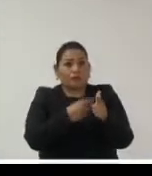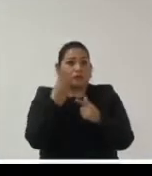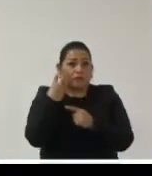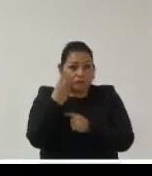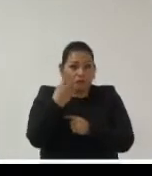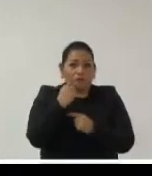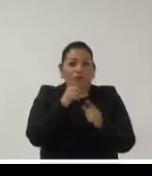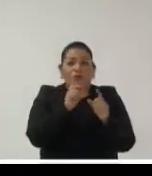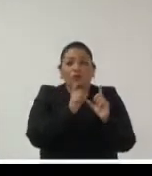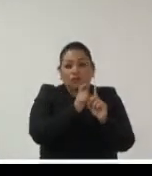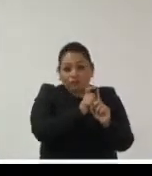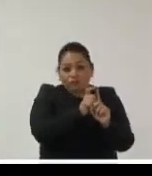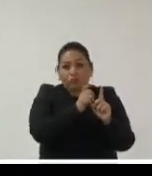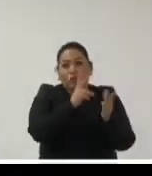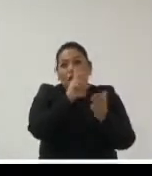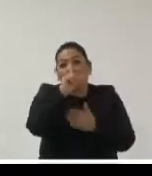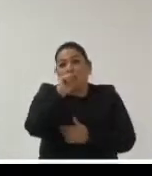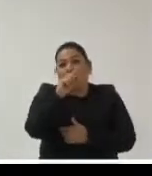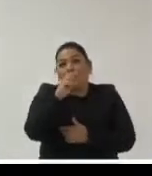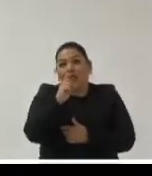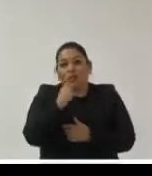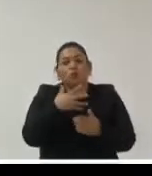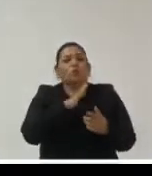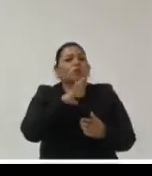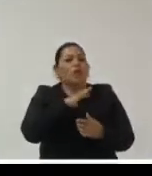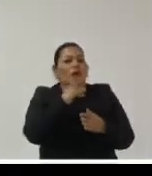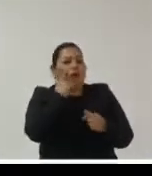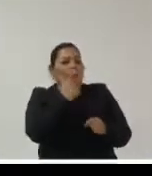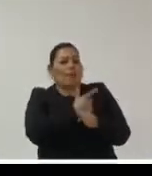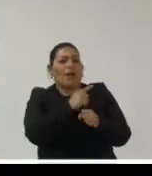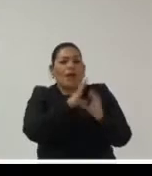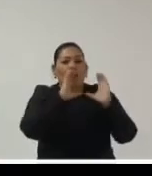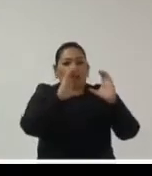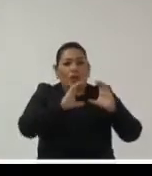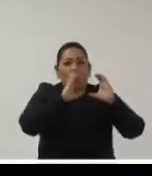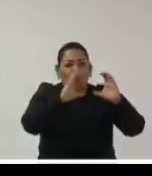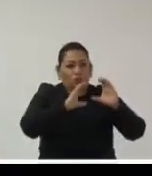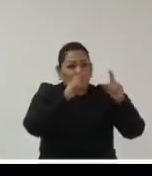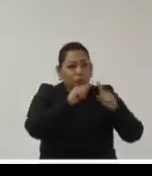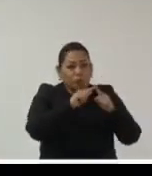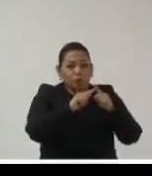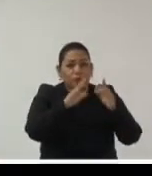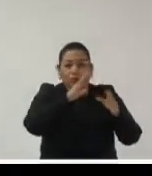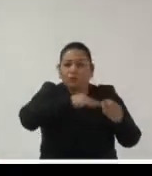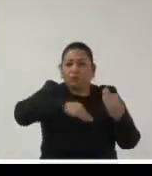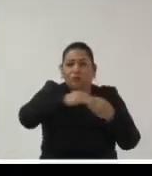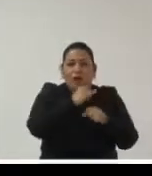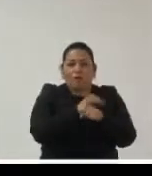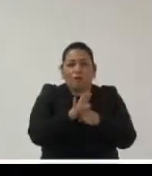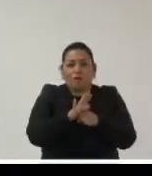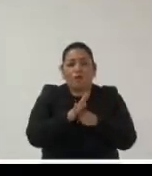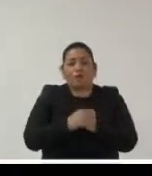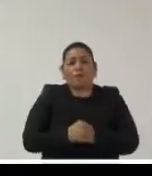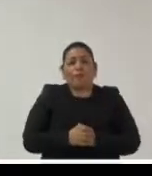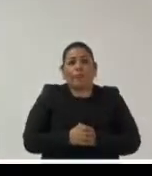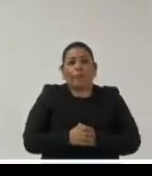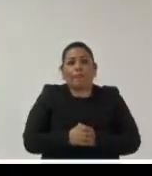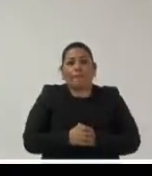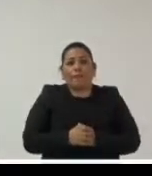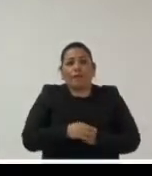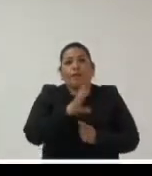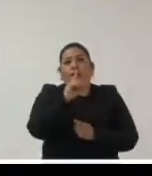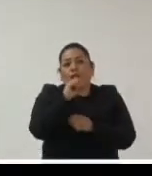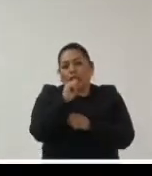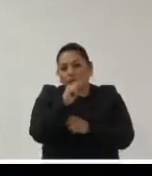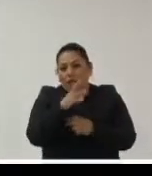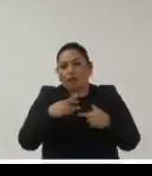de protección de datos personales es el que tiene que ver con la protección de los datos personales en este mundo digital los datos que se